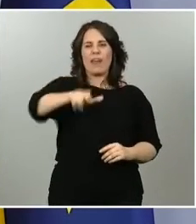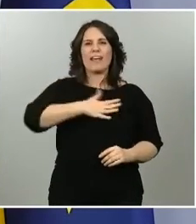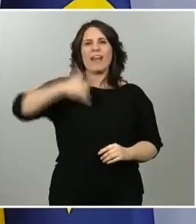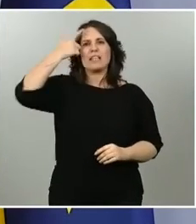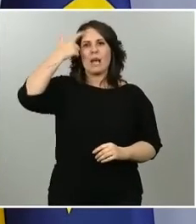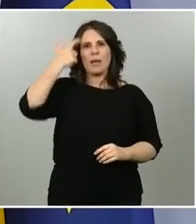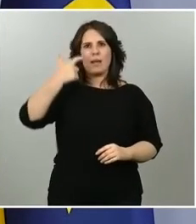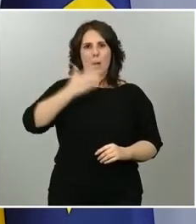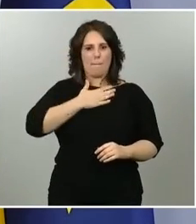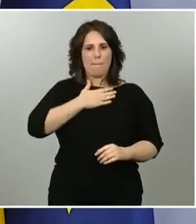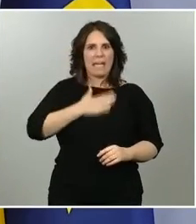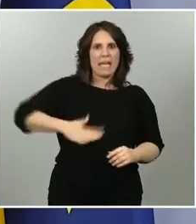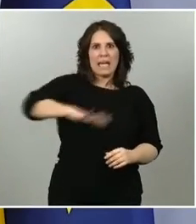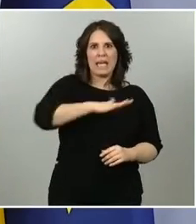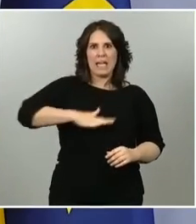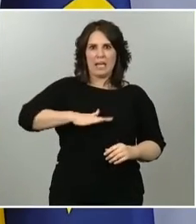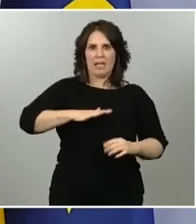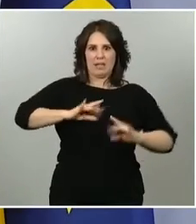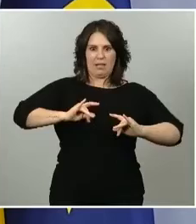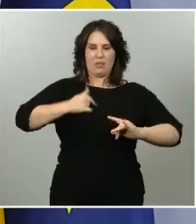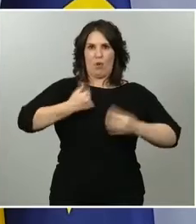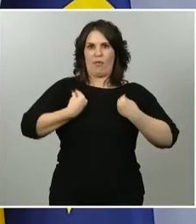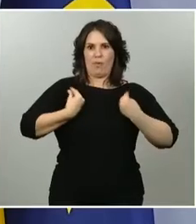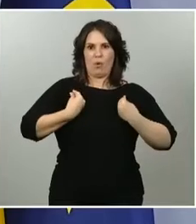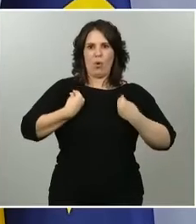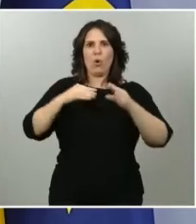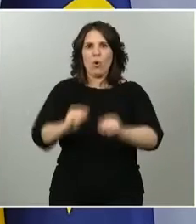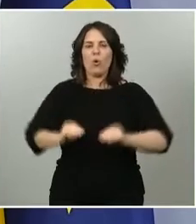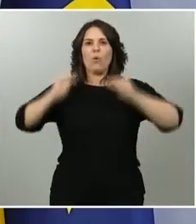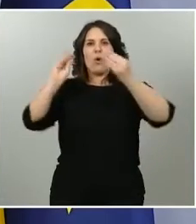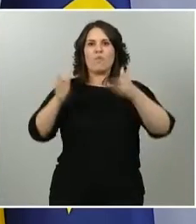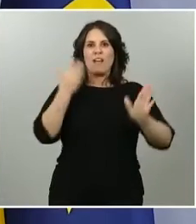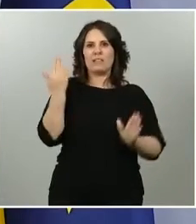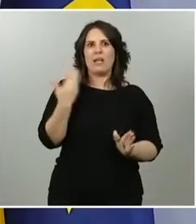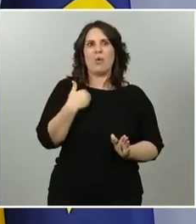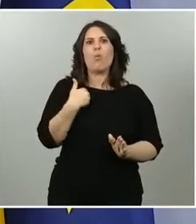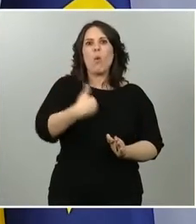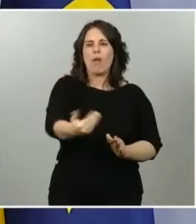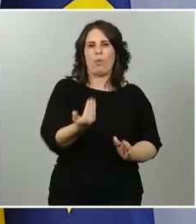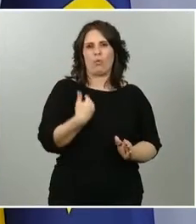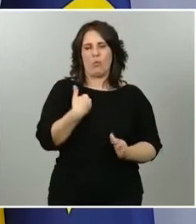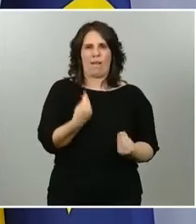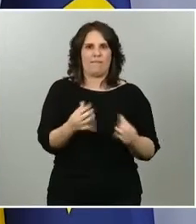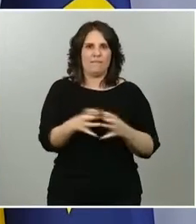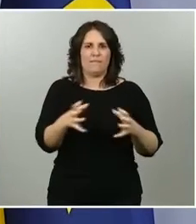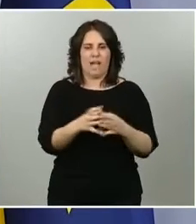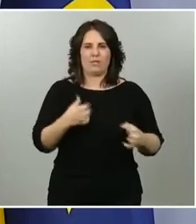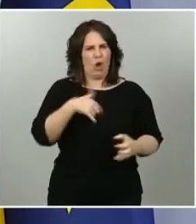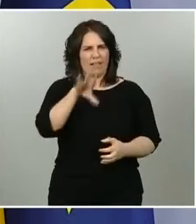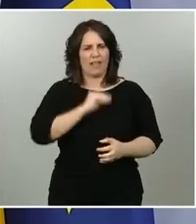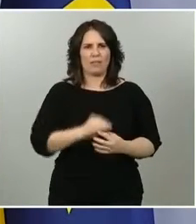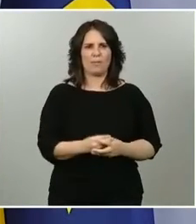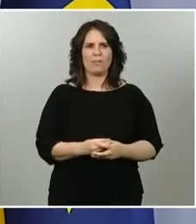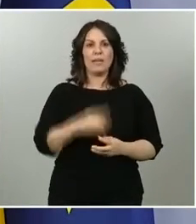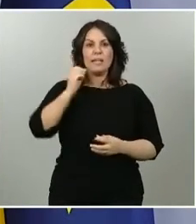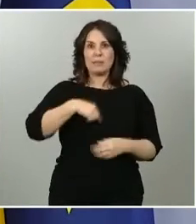territorial en la que ellos están habitando. Entendemos también que muchas empresas, pequeñas empresas, quieren